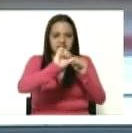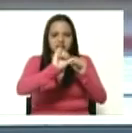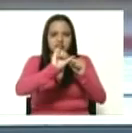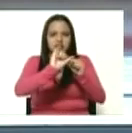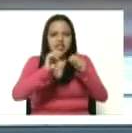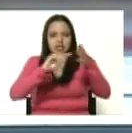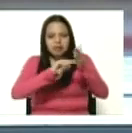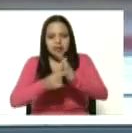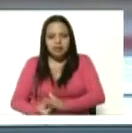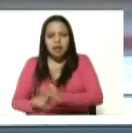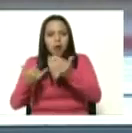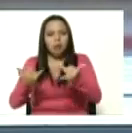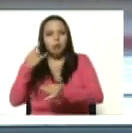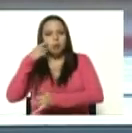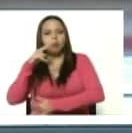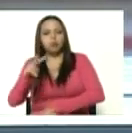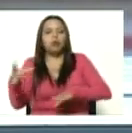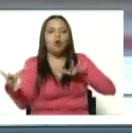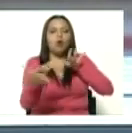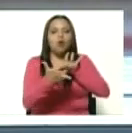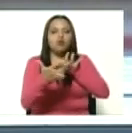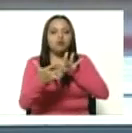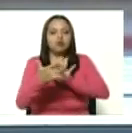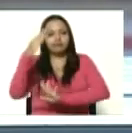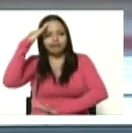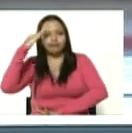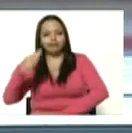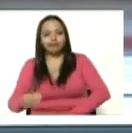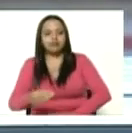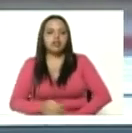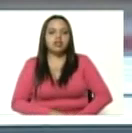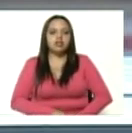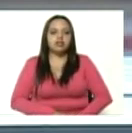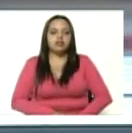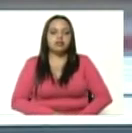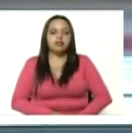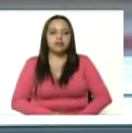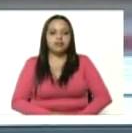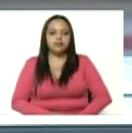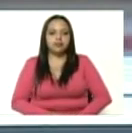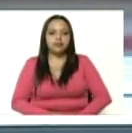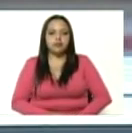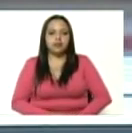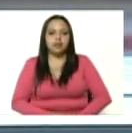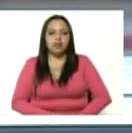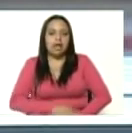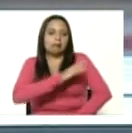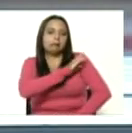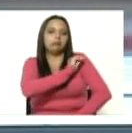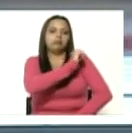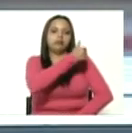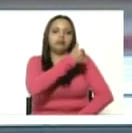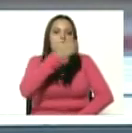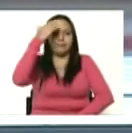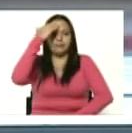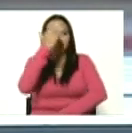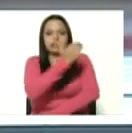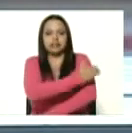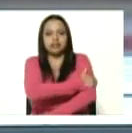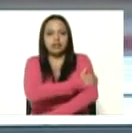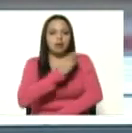darle el pase al contralmirante Henry de Gobeia comandante de la milicia